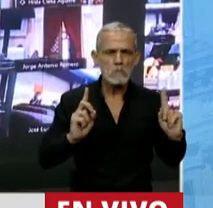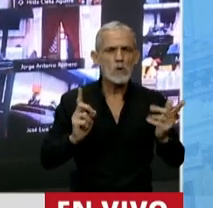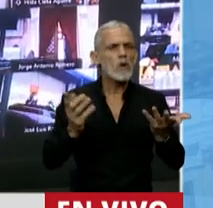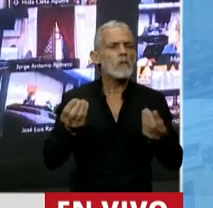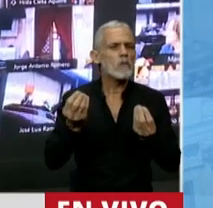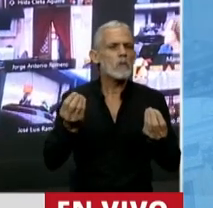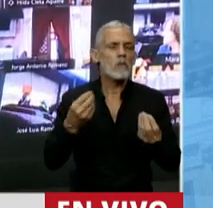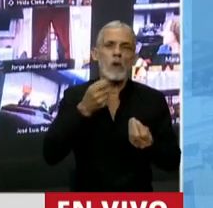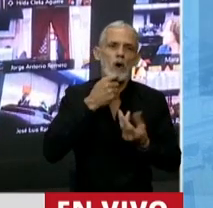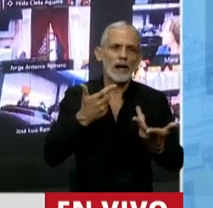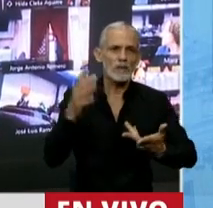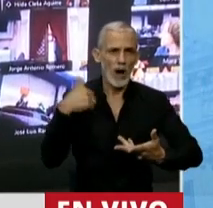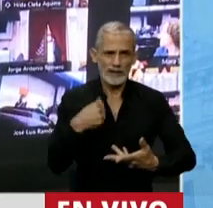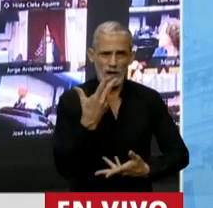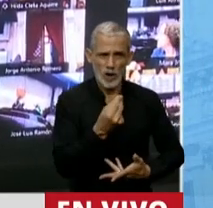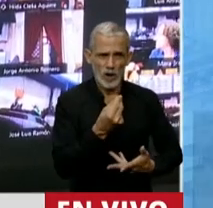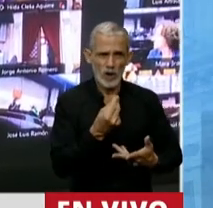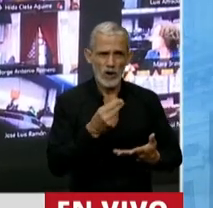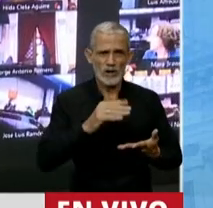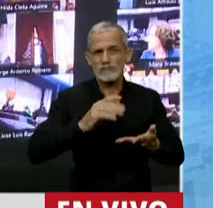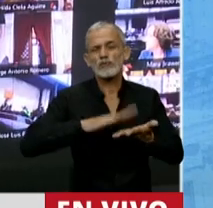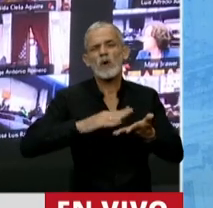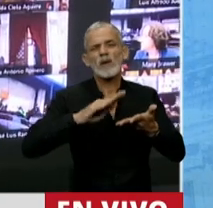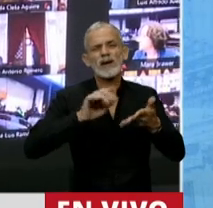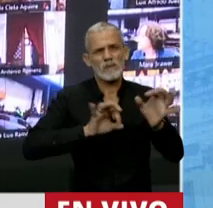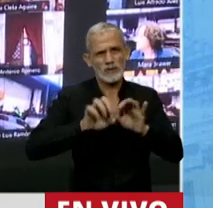nos opusimos a la reforma judicial,